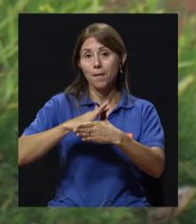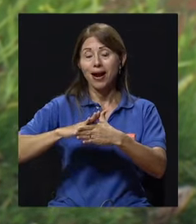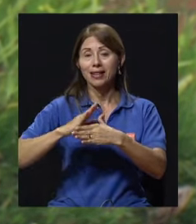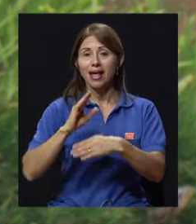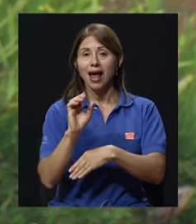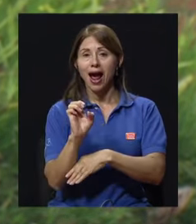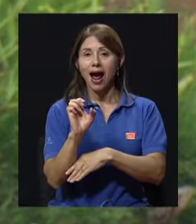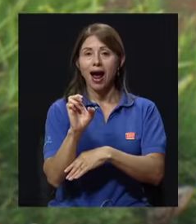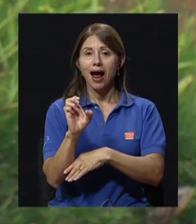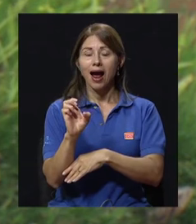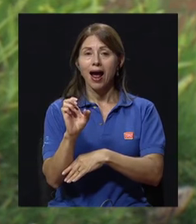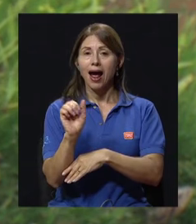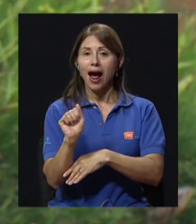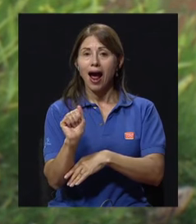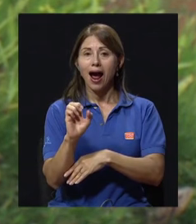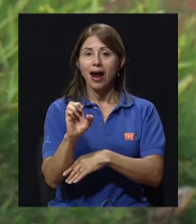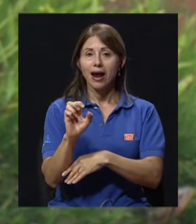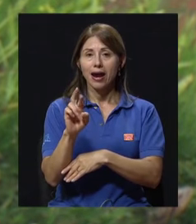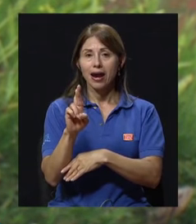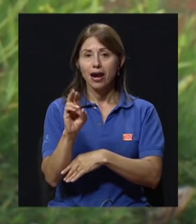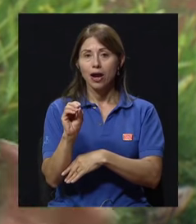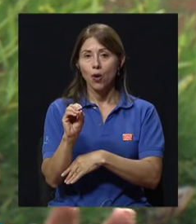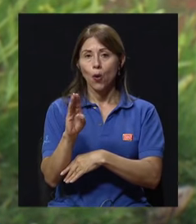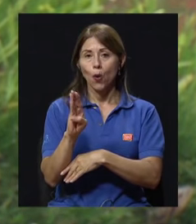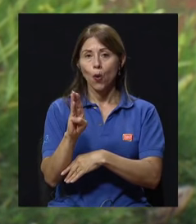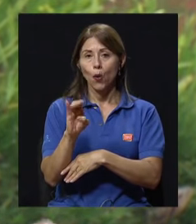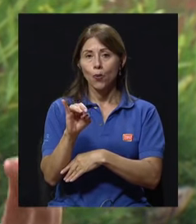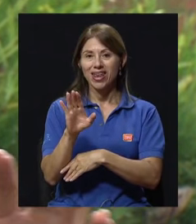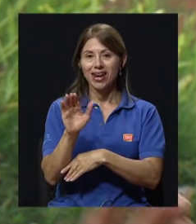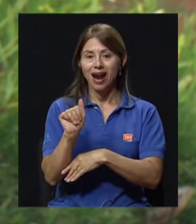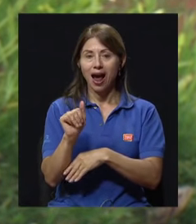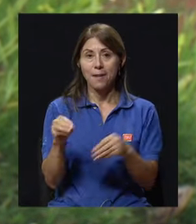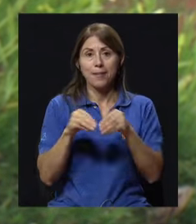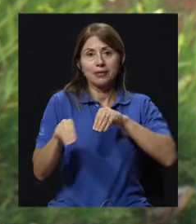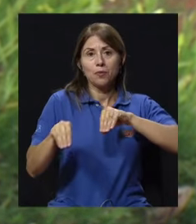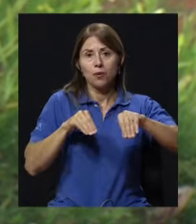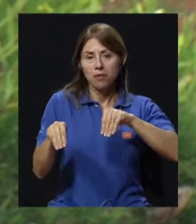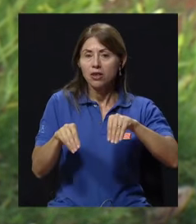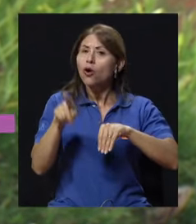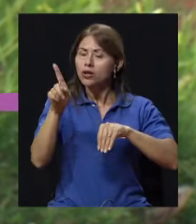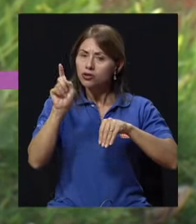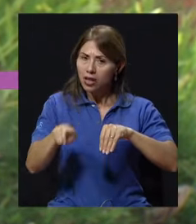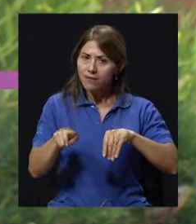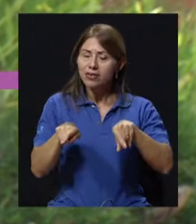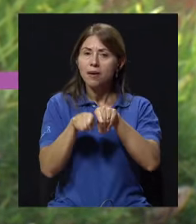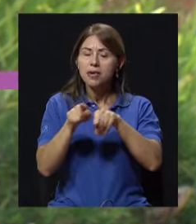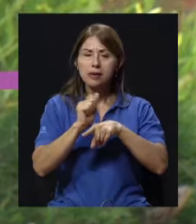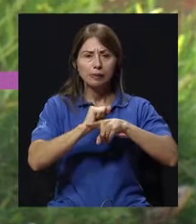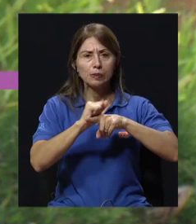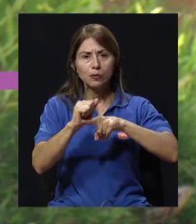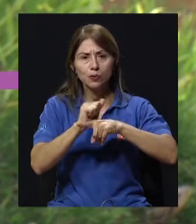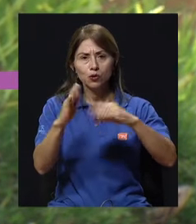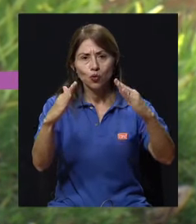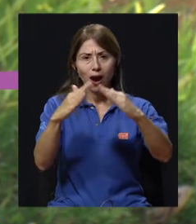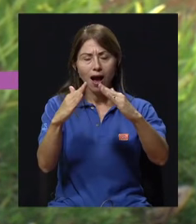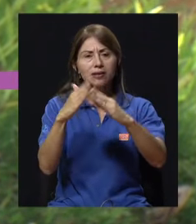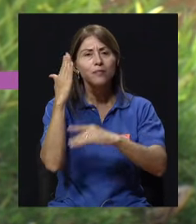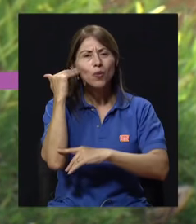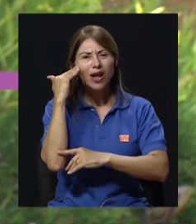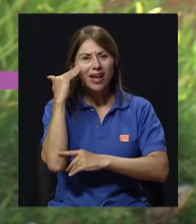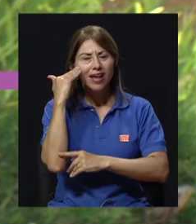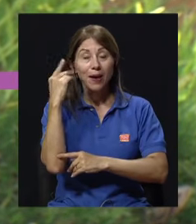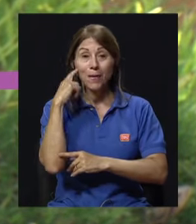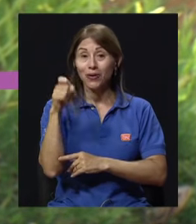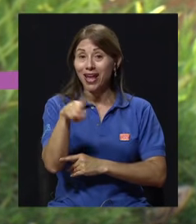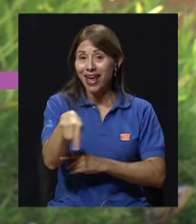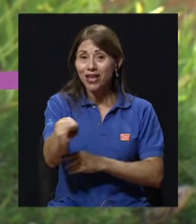aeróbica es la que podría, digamos, ellos como retomar y que en las casas se pueda retomar que ellos hagan. ¿Por qué? Porque ellos